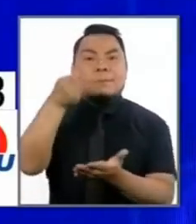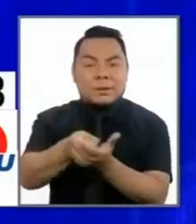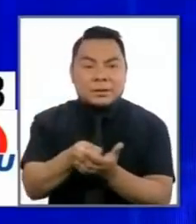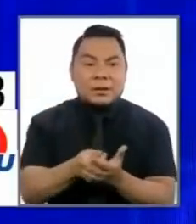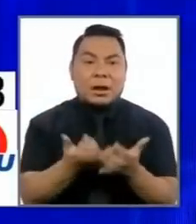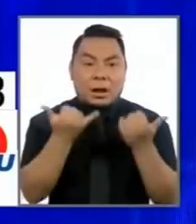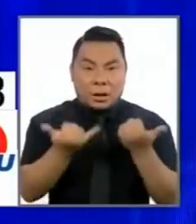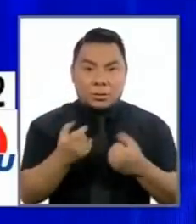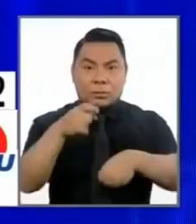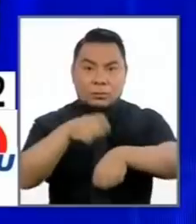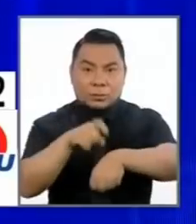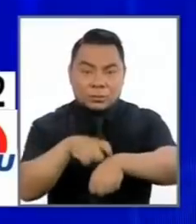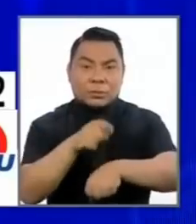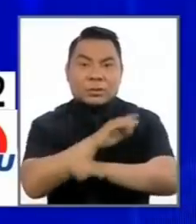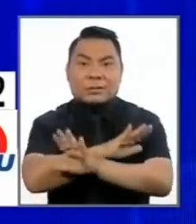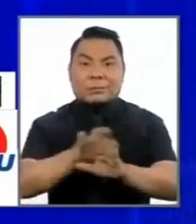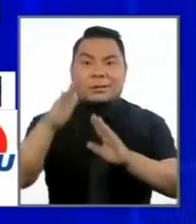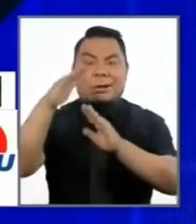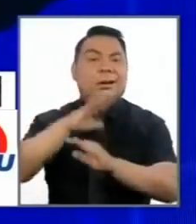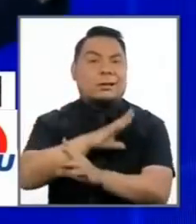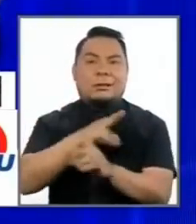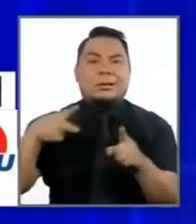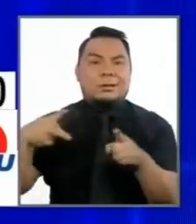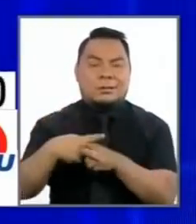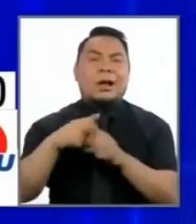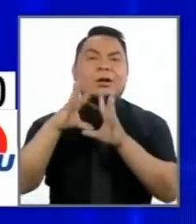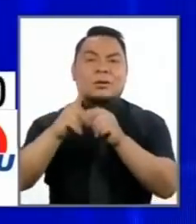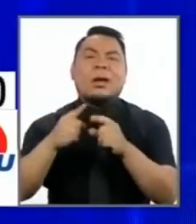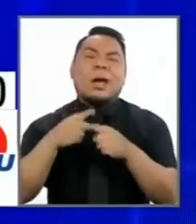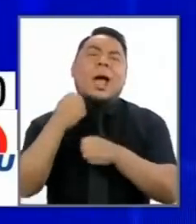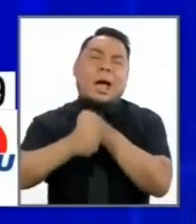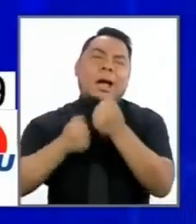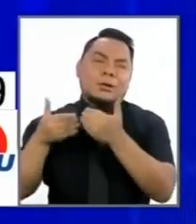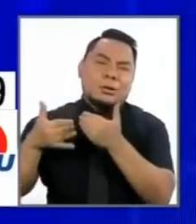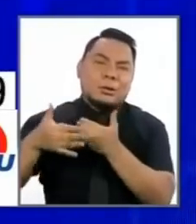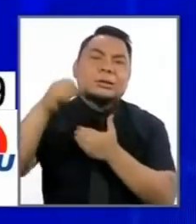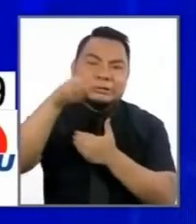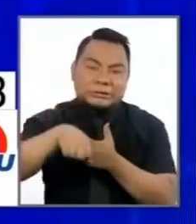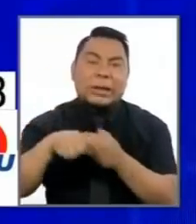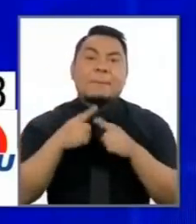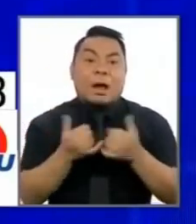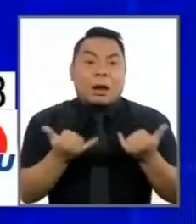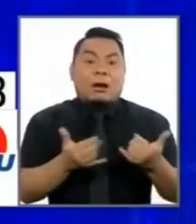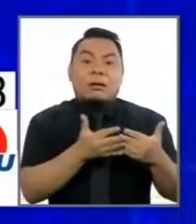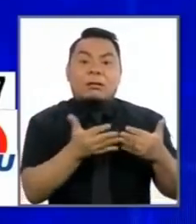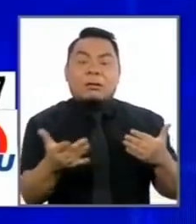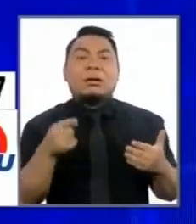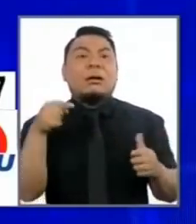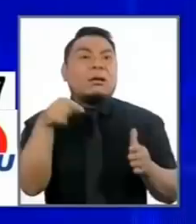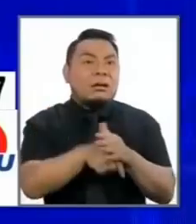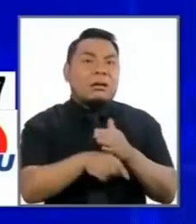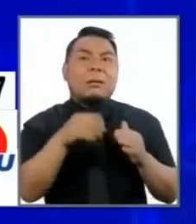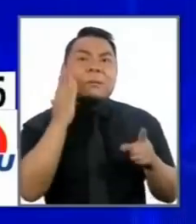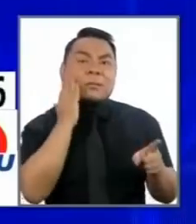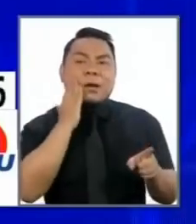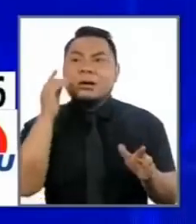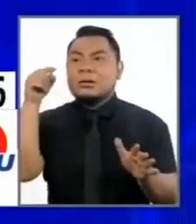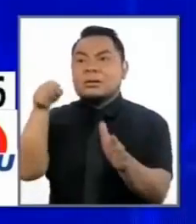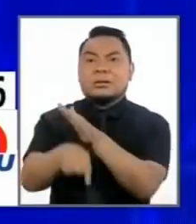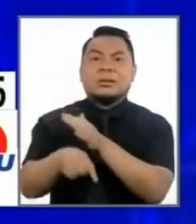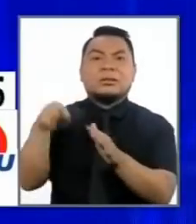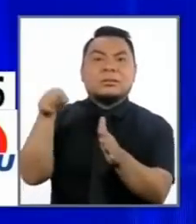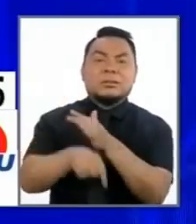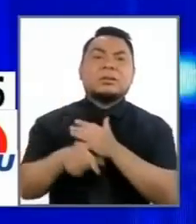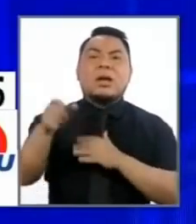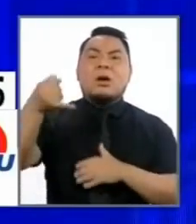en ese momento vamos a acabar con la delincuencia pasarán varios años pero mientras tanto que siguen matando a nuestras madres siguen matando